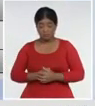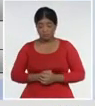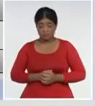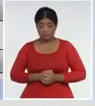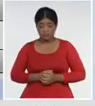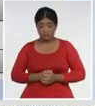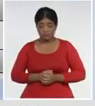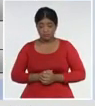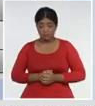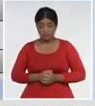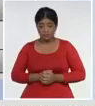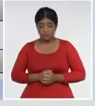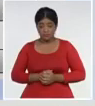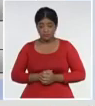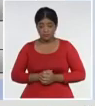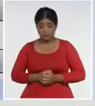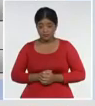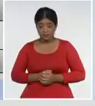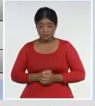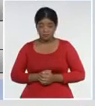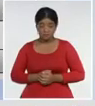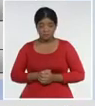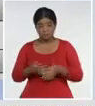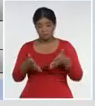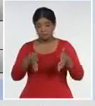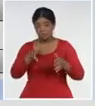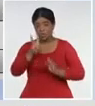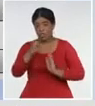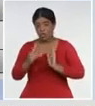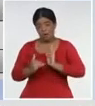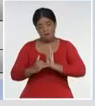superior, a los 2 millones, 2 millones,